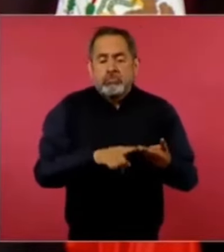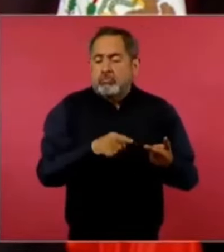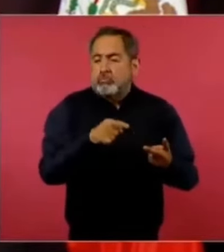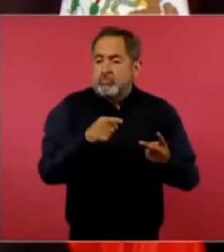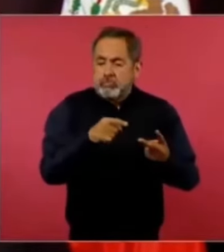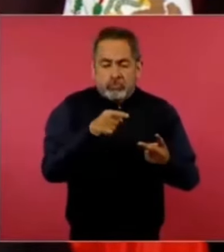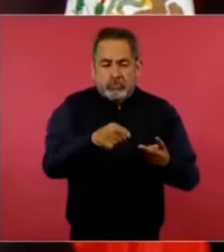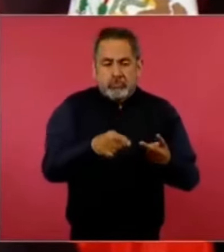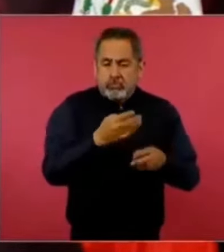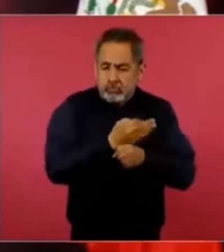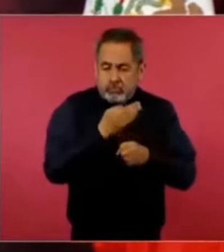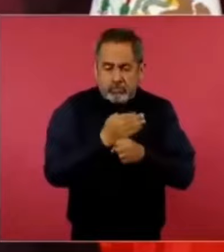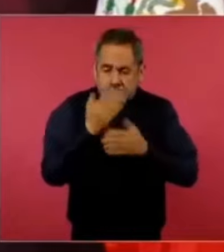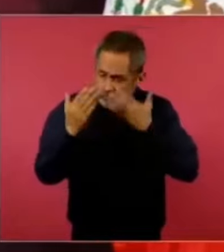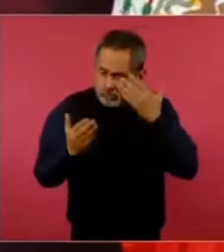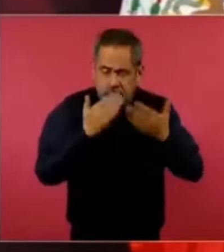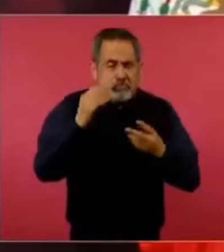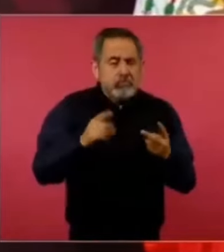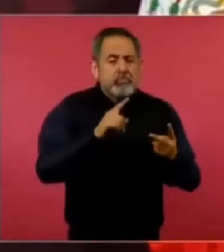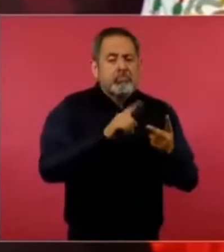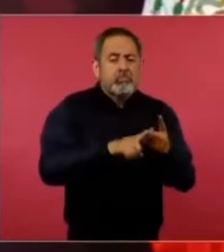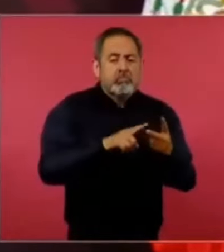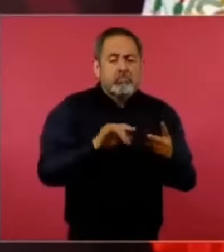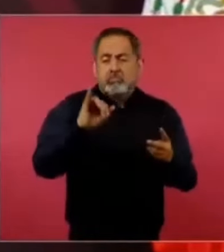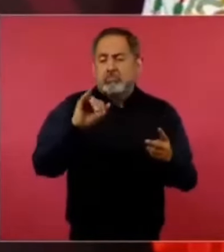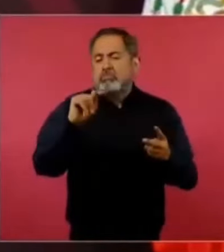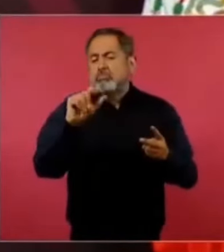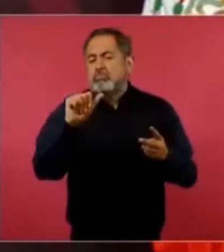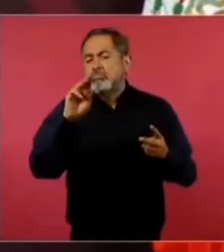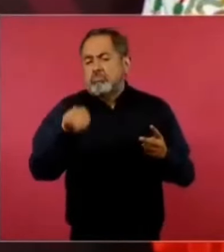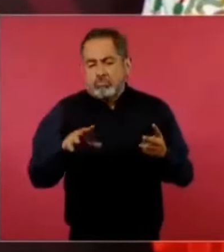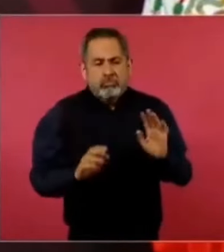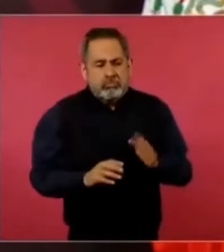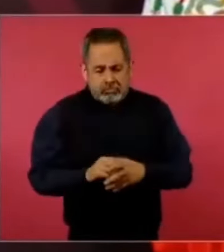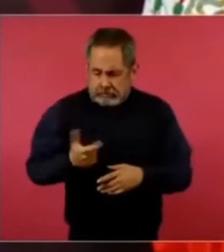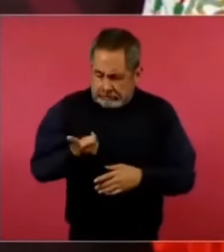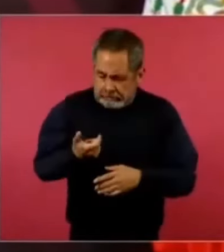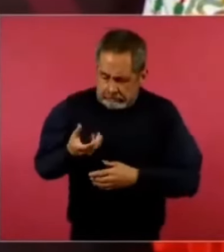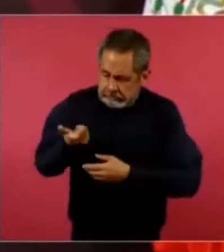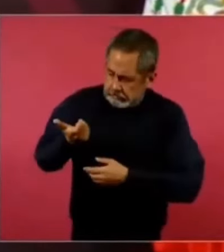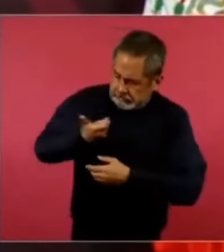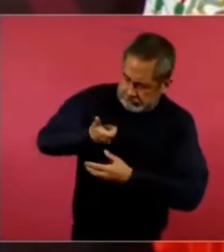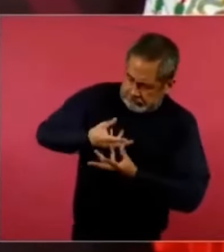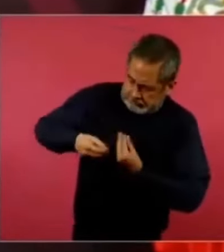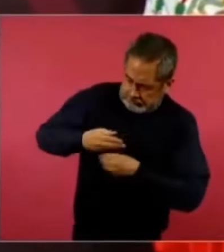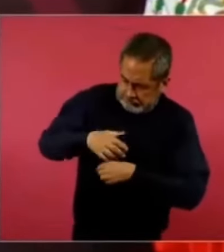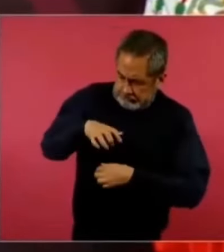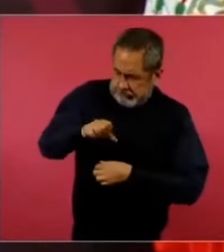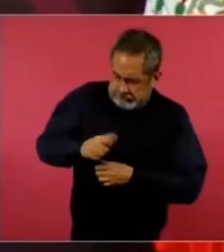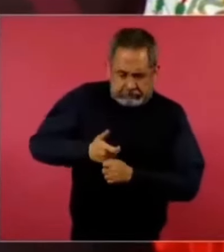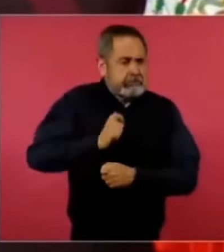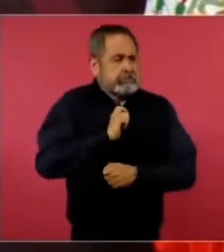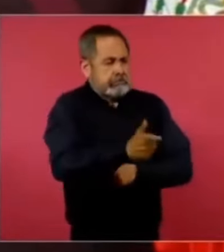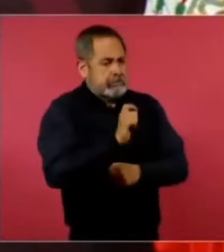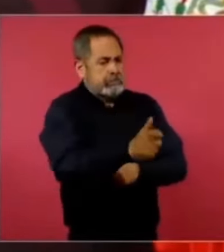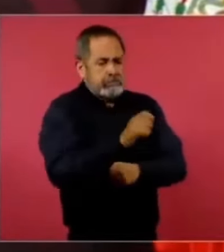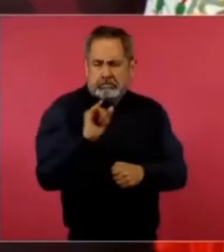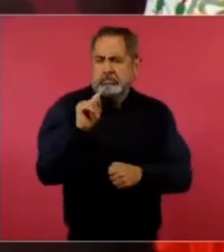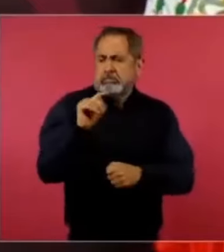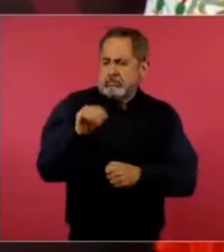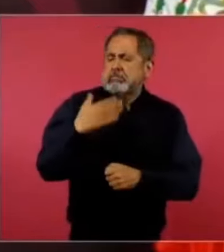estudiando en el ITAM, porque me alcanza para pagar la colegiatura ahí,